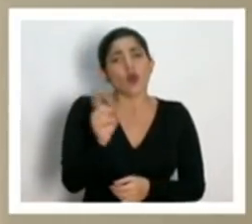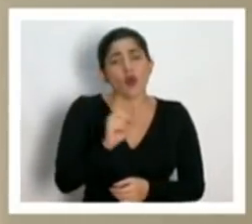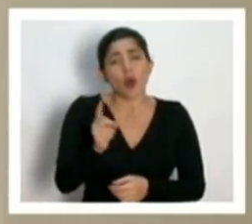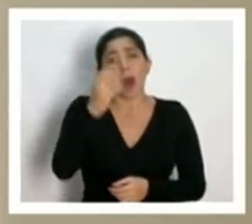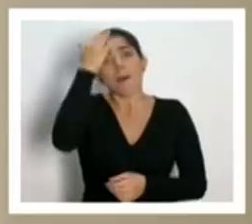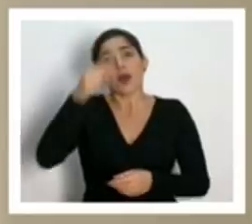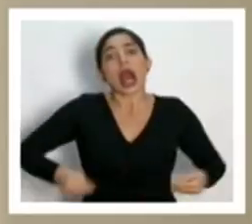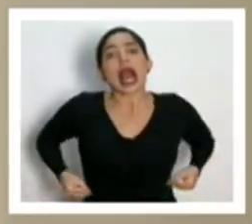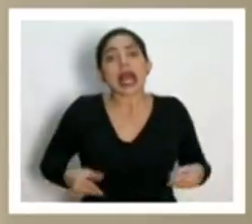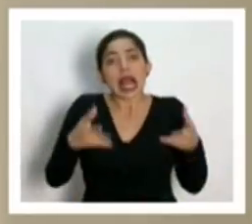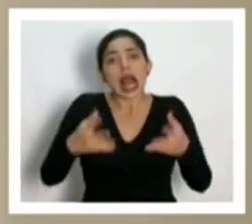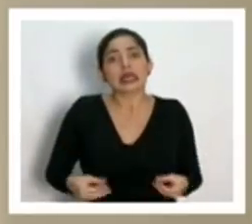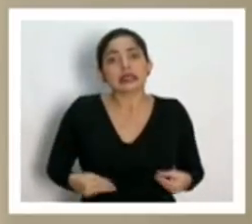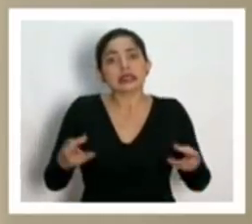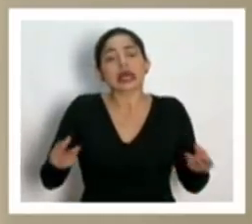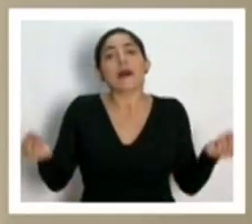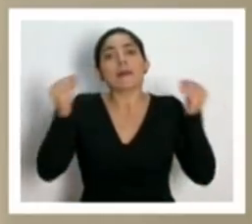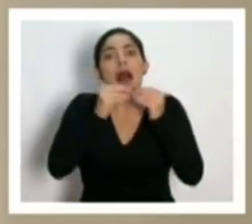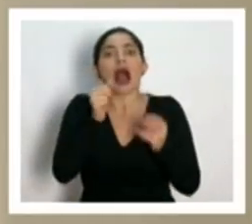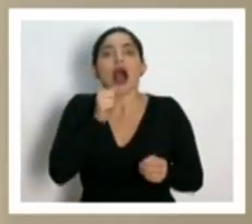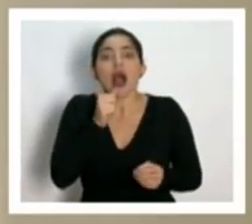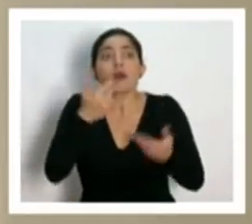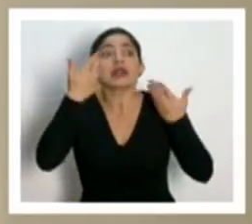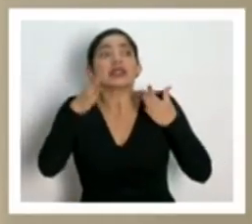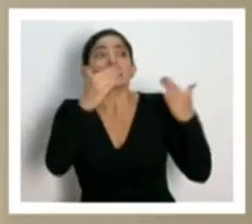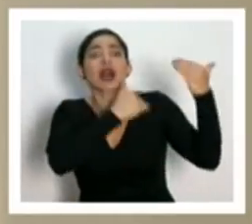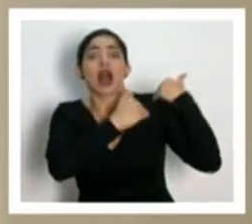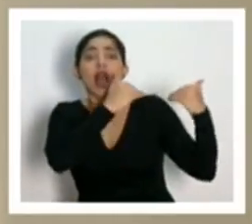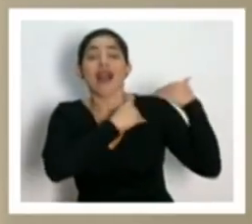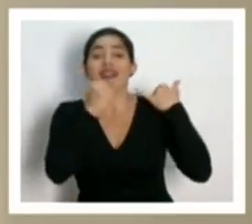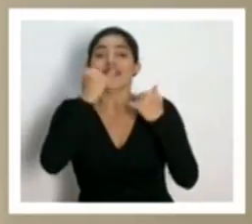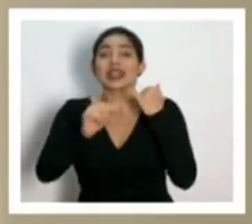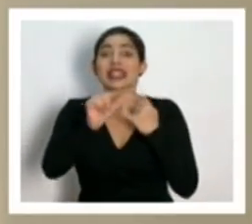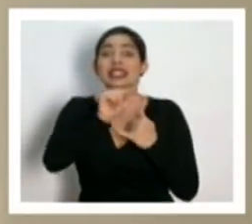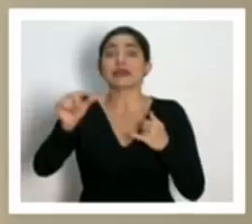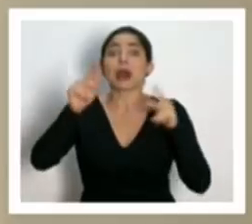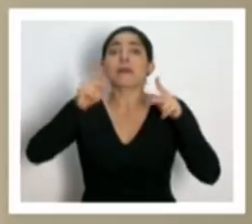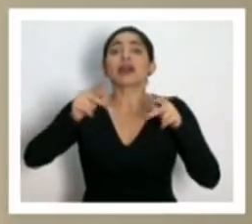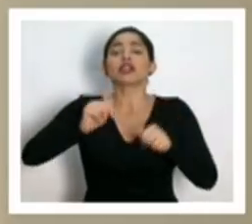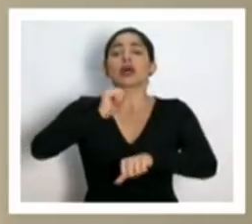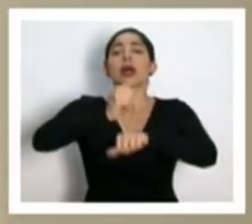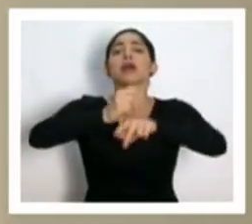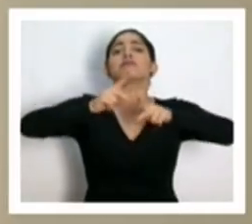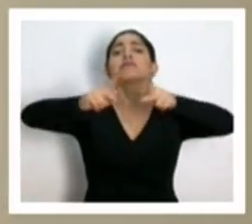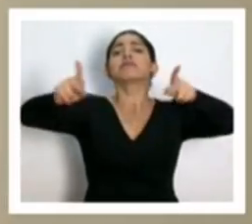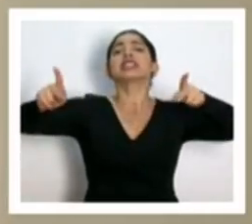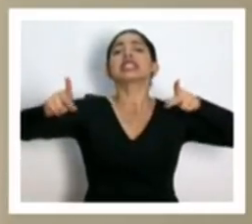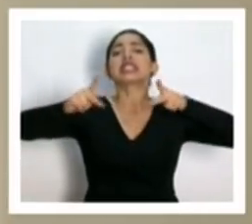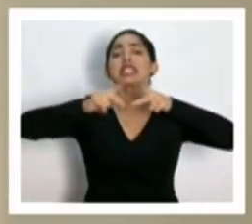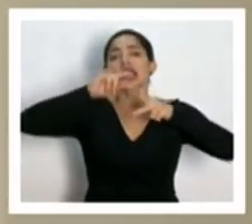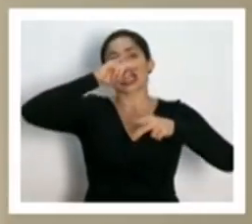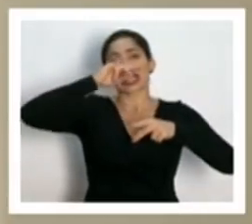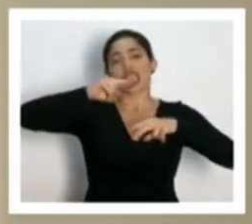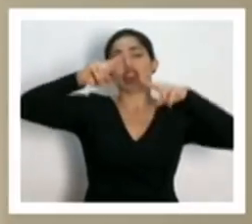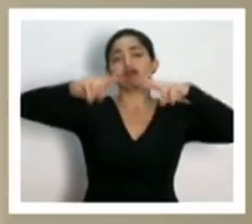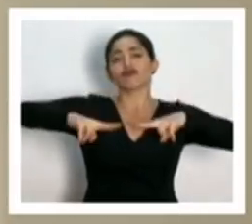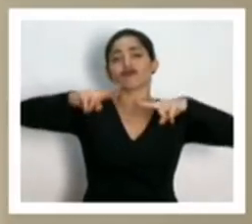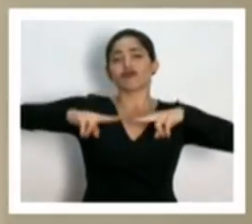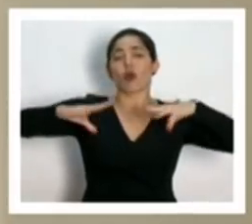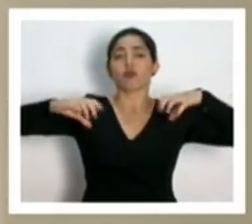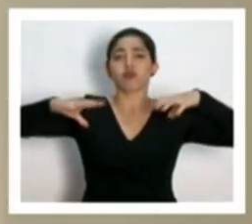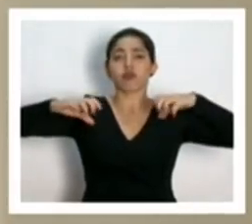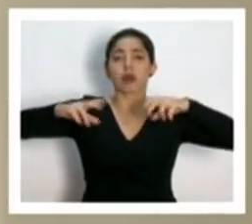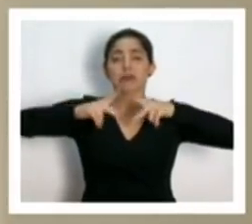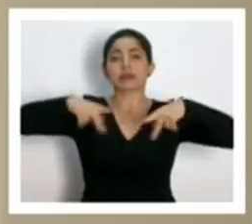gasta más agua. Hemos tenido reportes, por ejemplo, el fin de semana de gente que puso la piscina para los chiquitos, la piscina inflable,